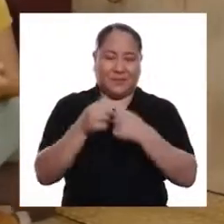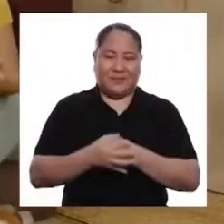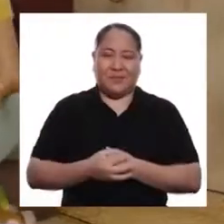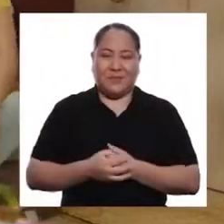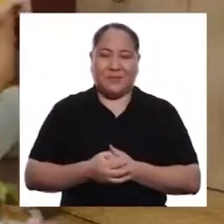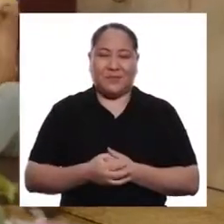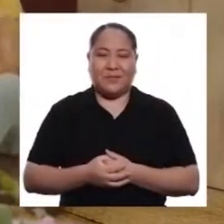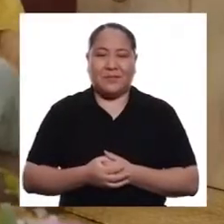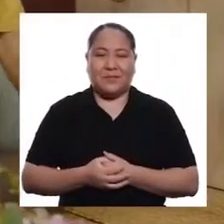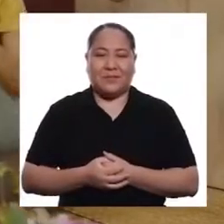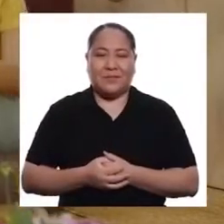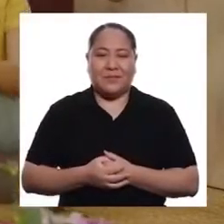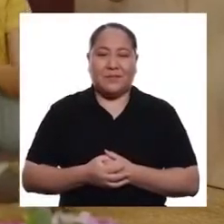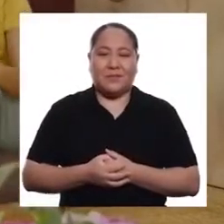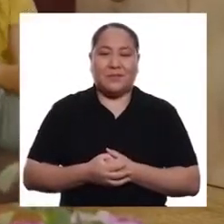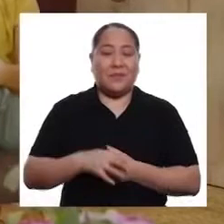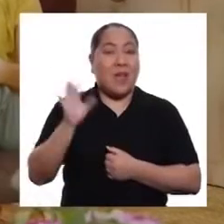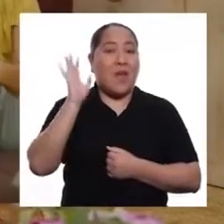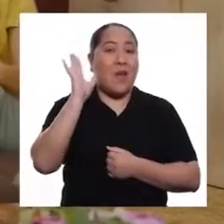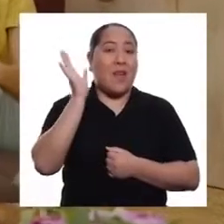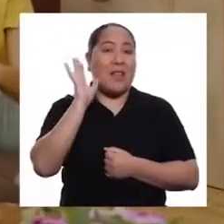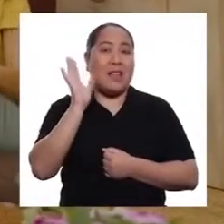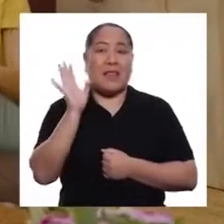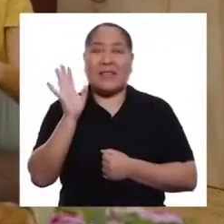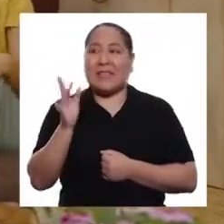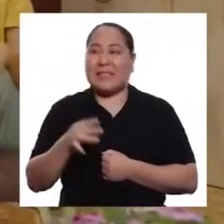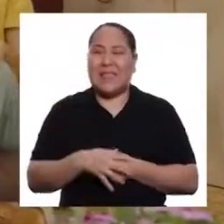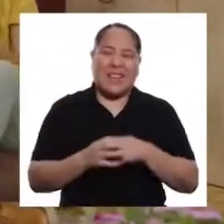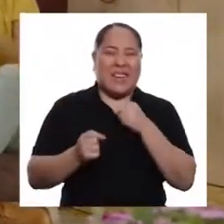¡Excelente! ¡Hola!